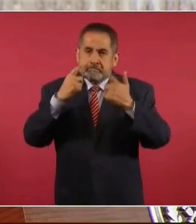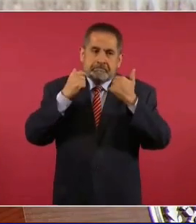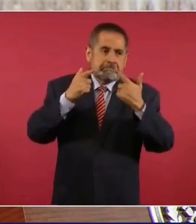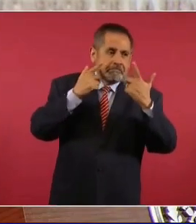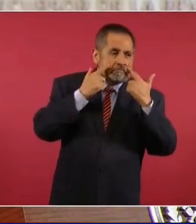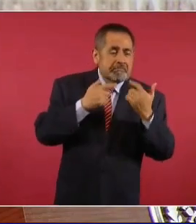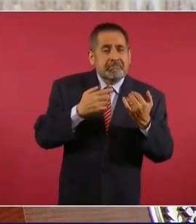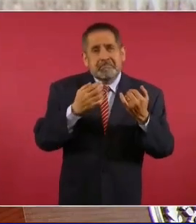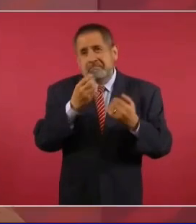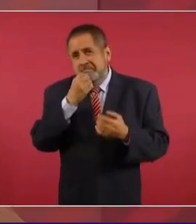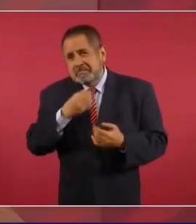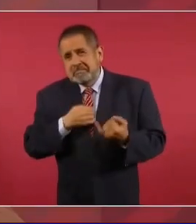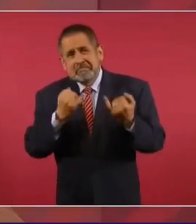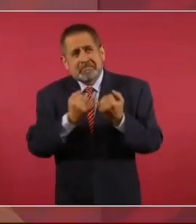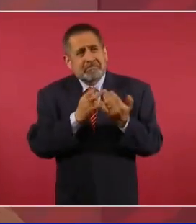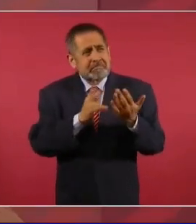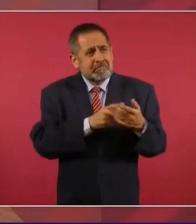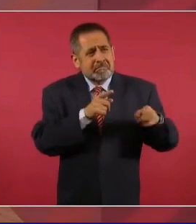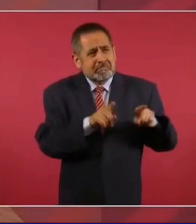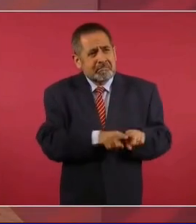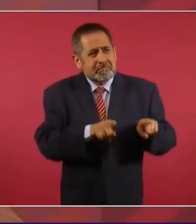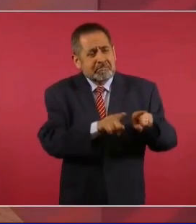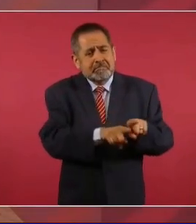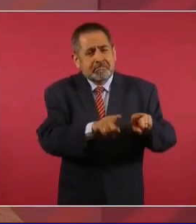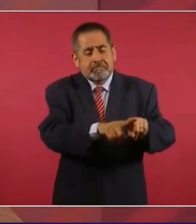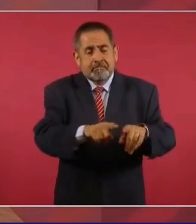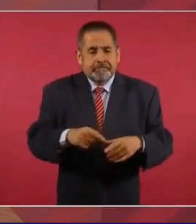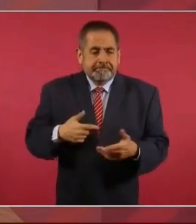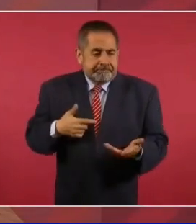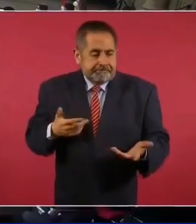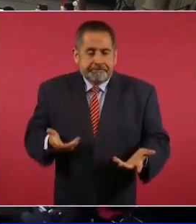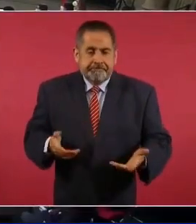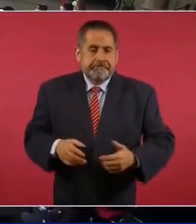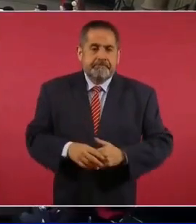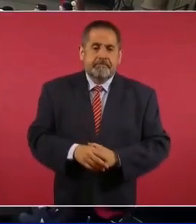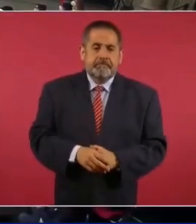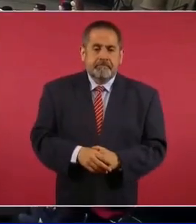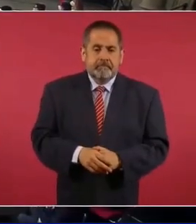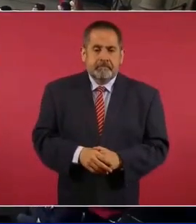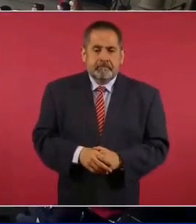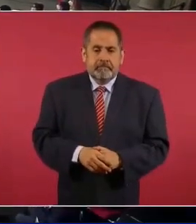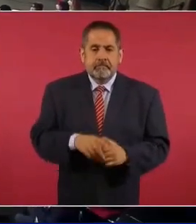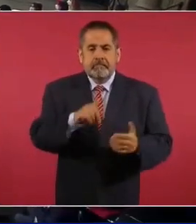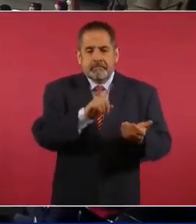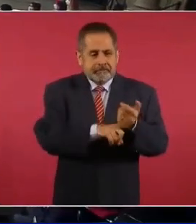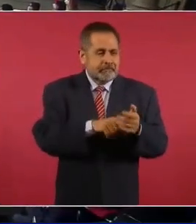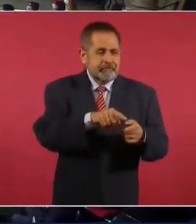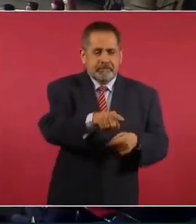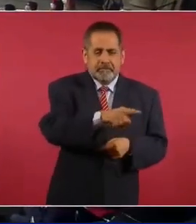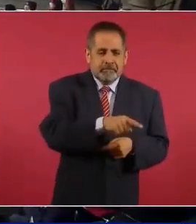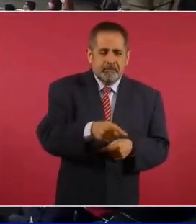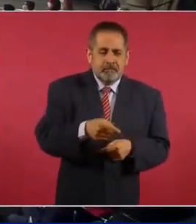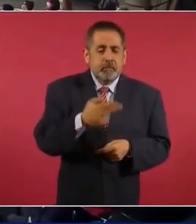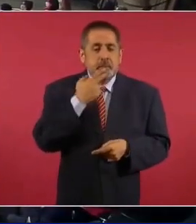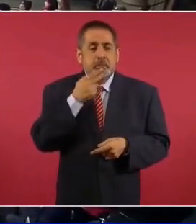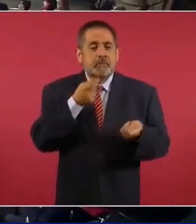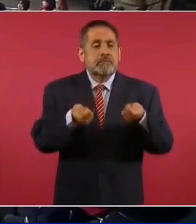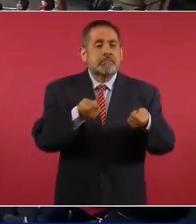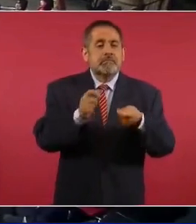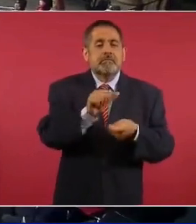tráfico con la pobreza de la gente,